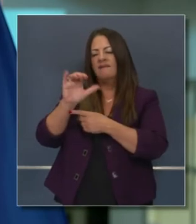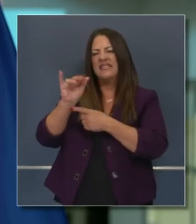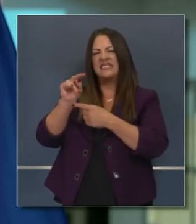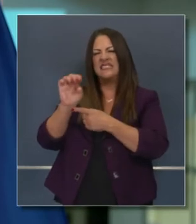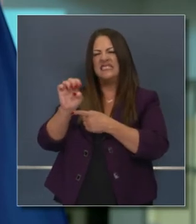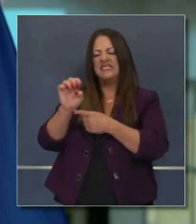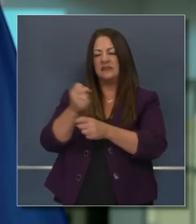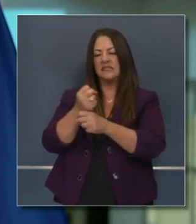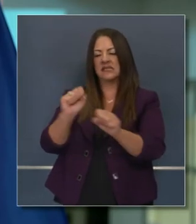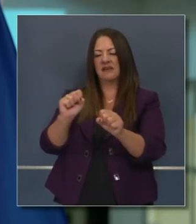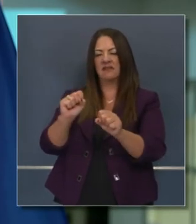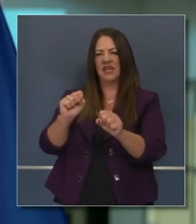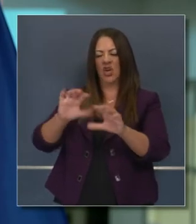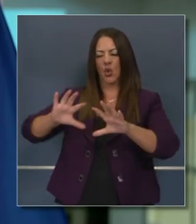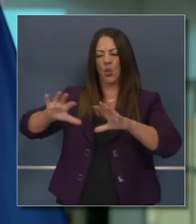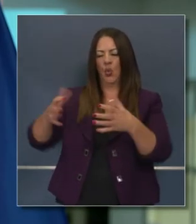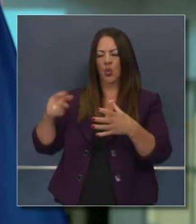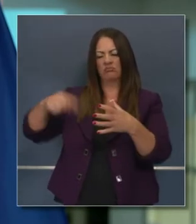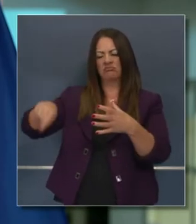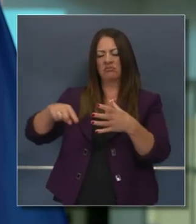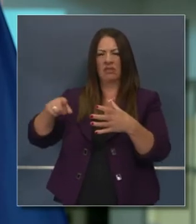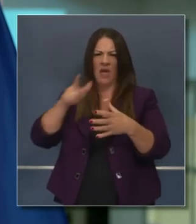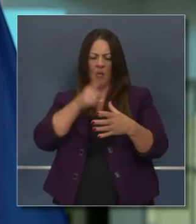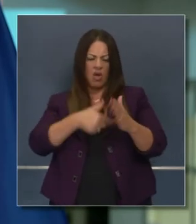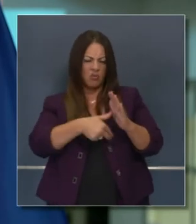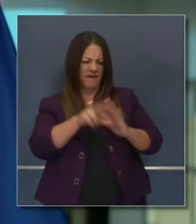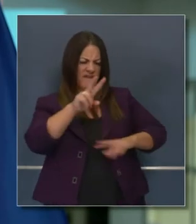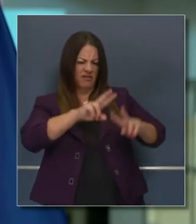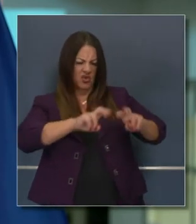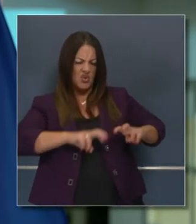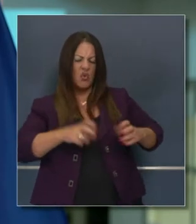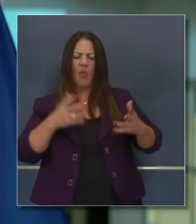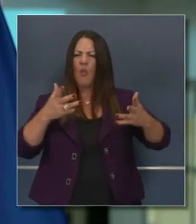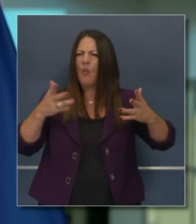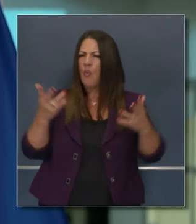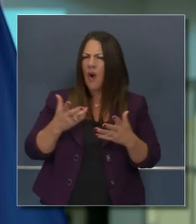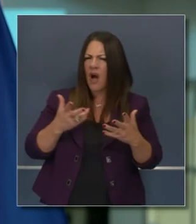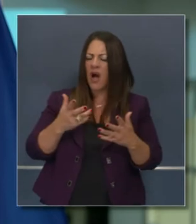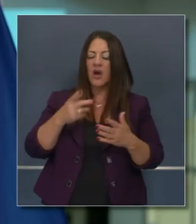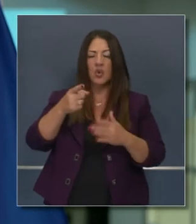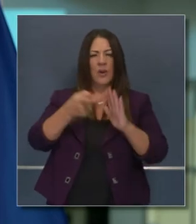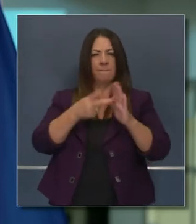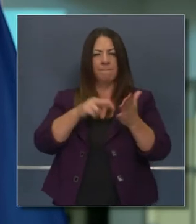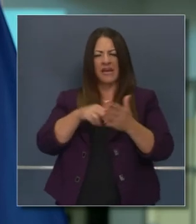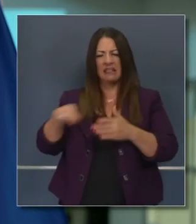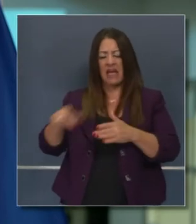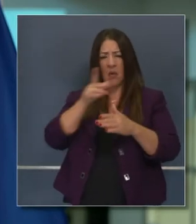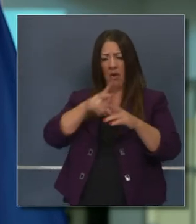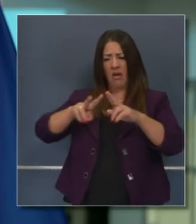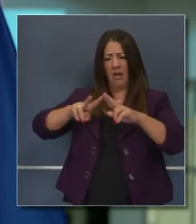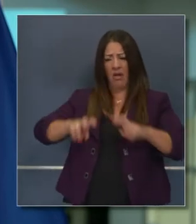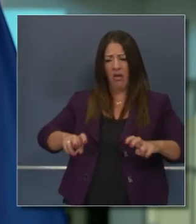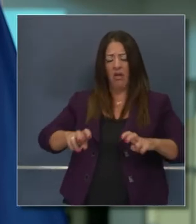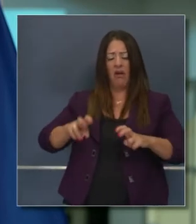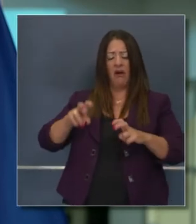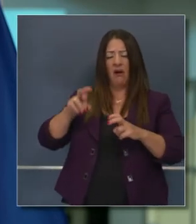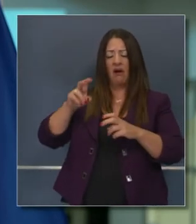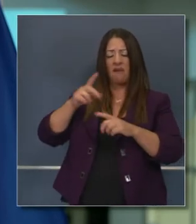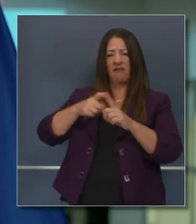el grupo de trabajo de seguridad de la vacuna estará desempeñando.